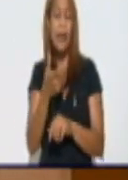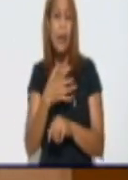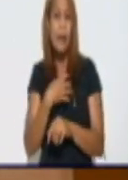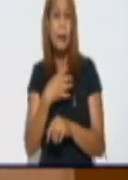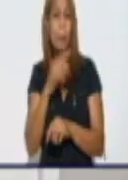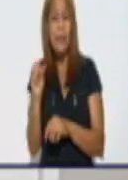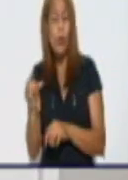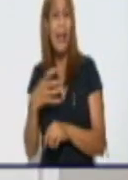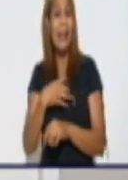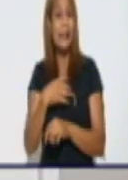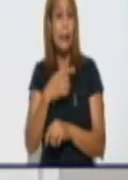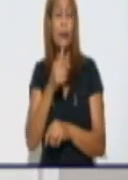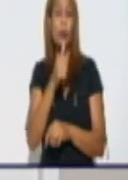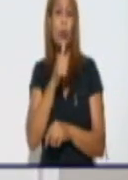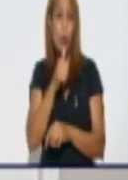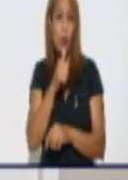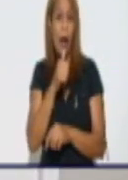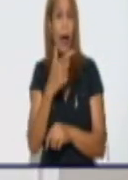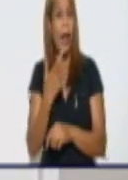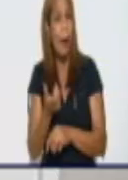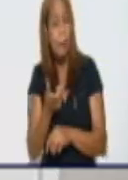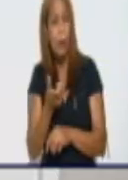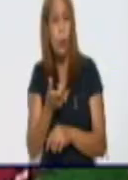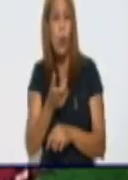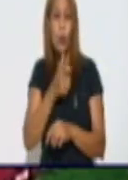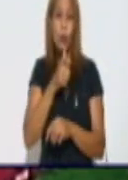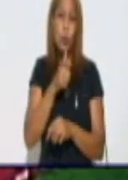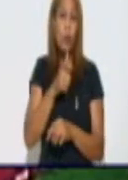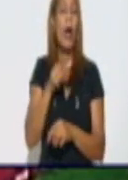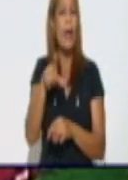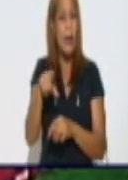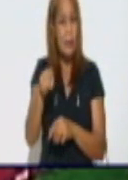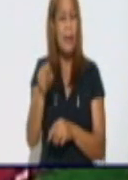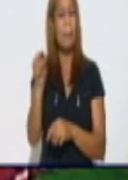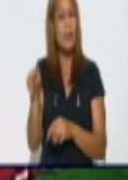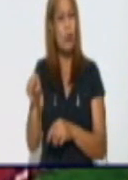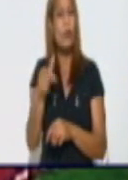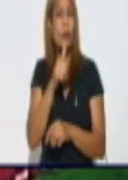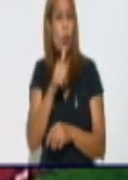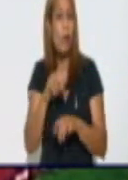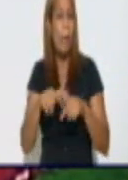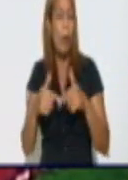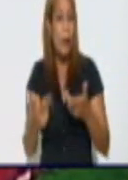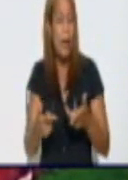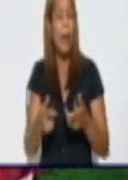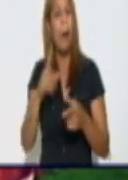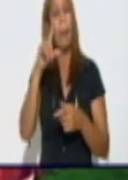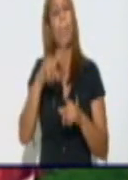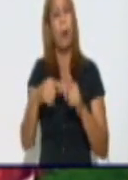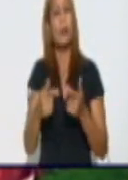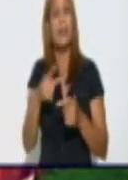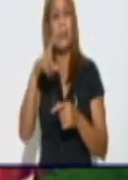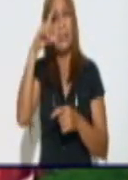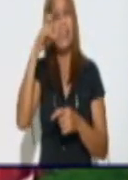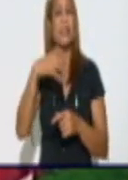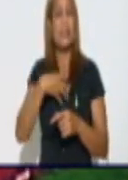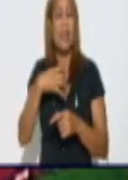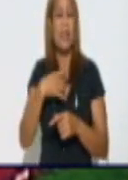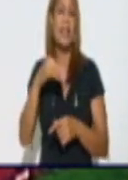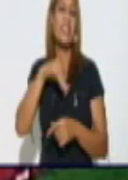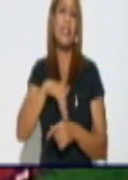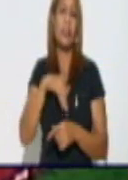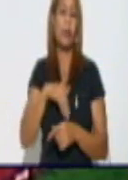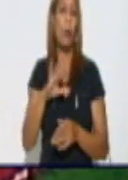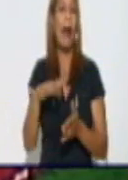¿Por qué te hago la pregunta? Porque en algún momento eran más los casos con sintomatología que los asintomáticos.